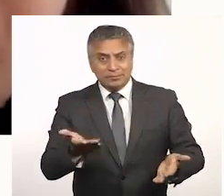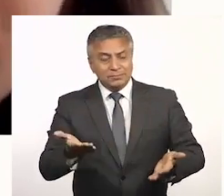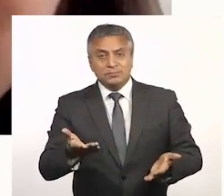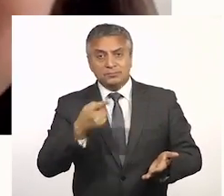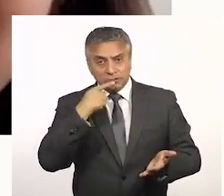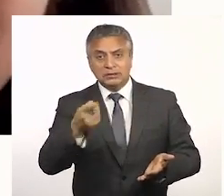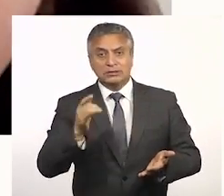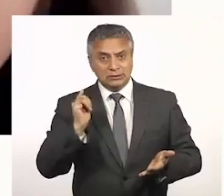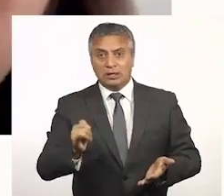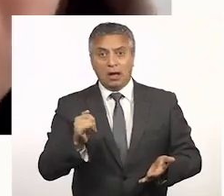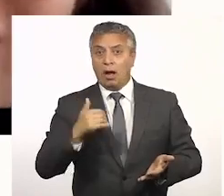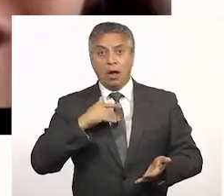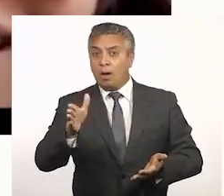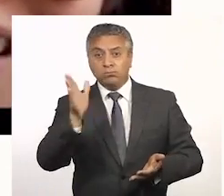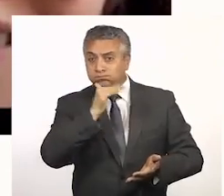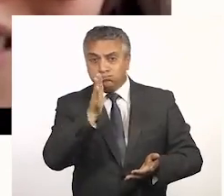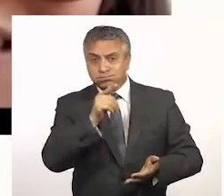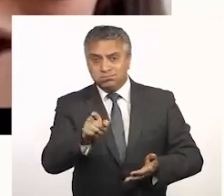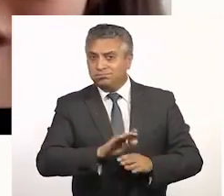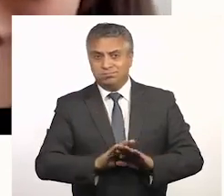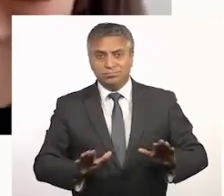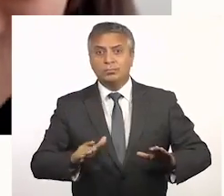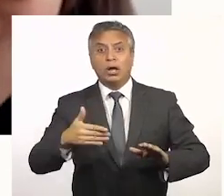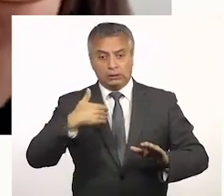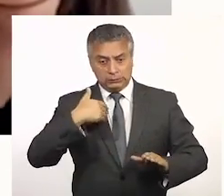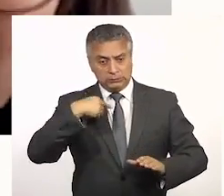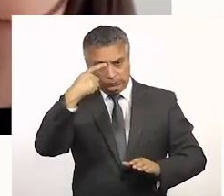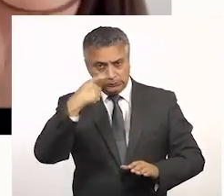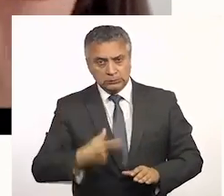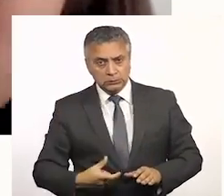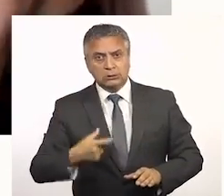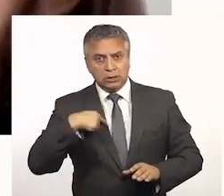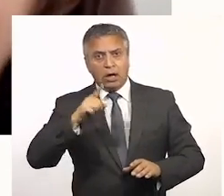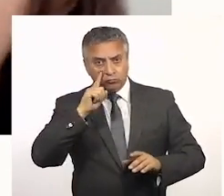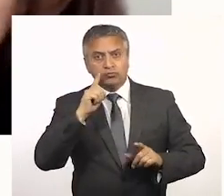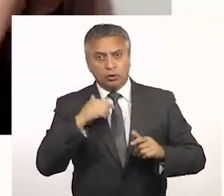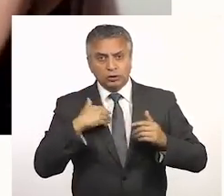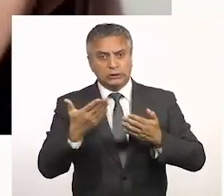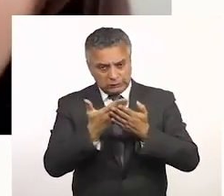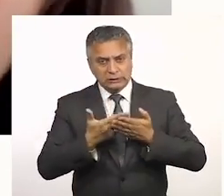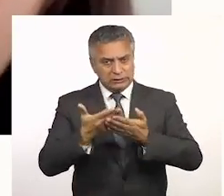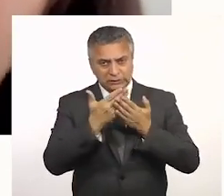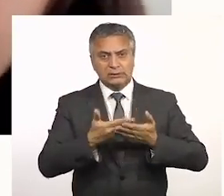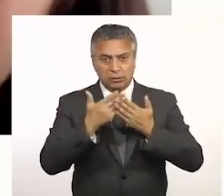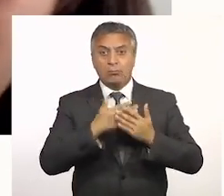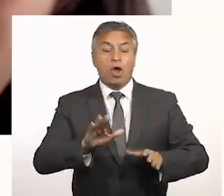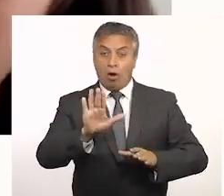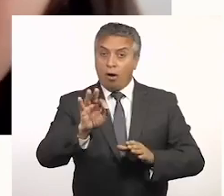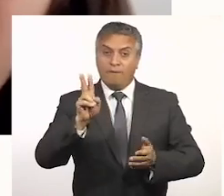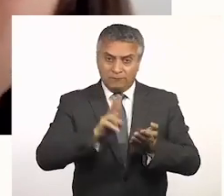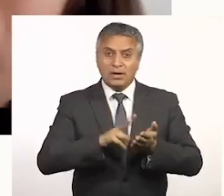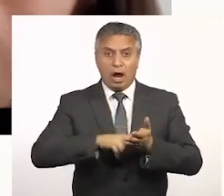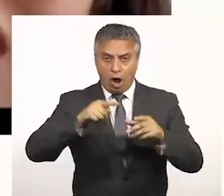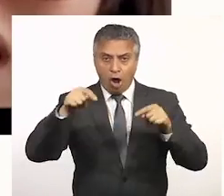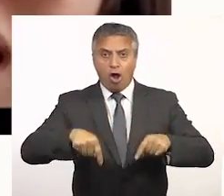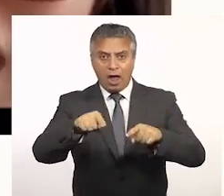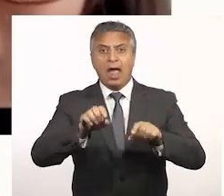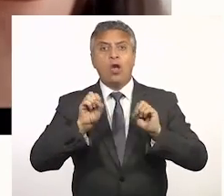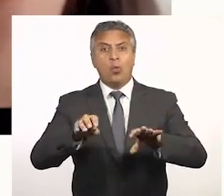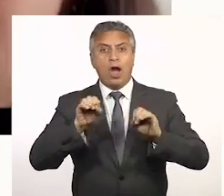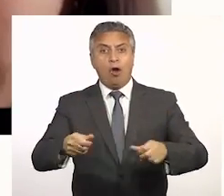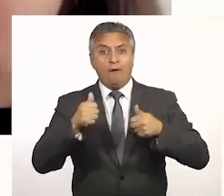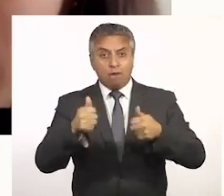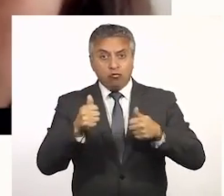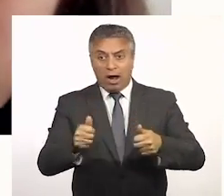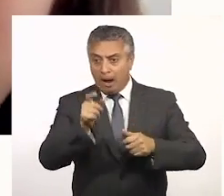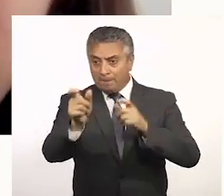Es por, lamentablemente, su poder adquisitivo. Si no, no sé dónde estaría. Probablemente en mi casa, en Chabat, estando a estudiar lo que se pueda. Pero hoy en día,